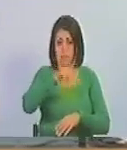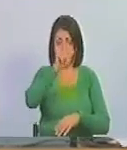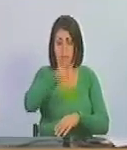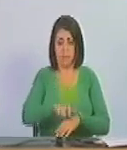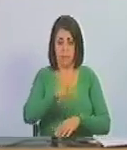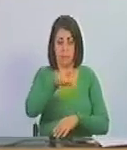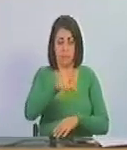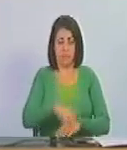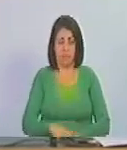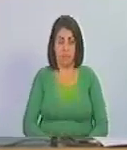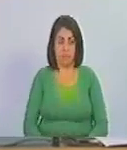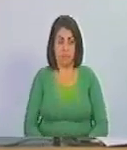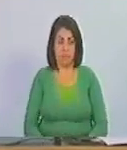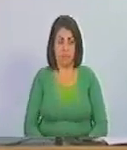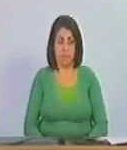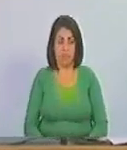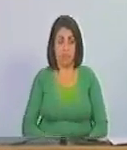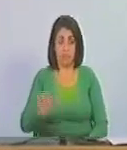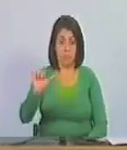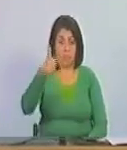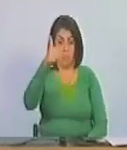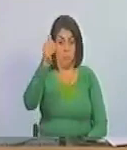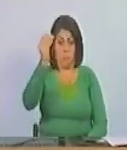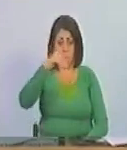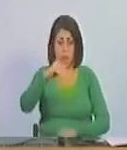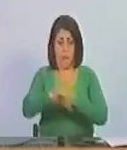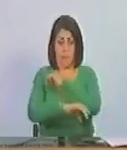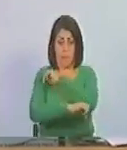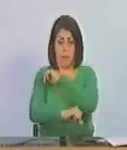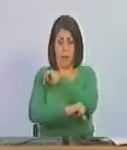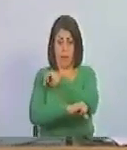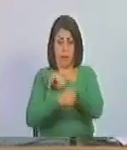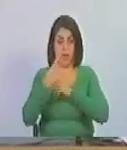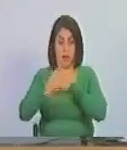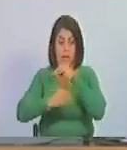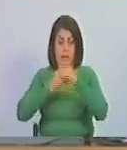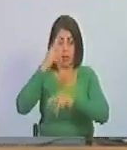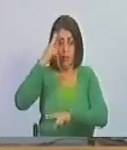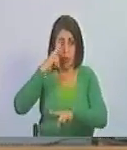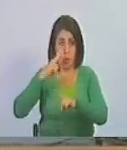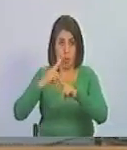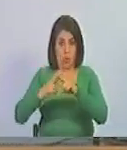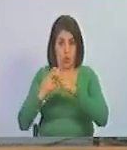el mayor delincuente y miren que hay que hacer méritos